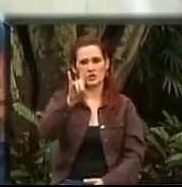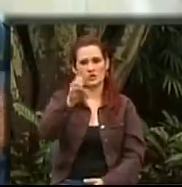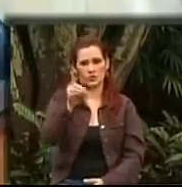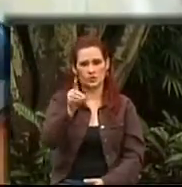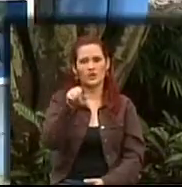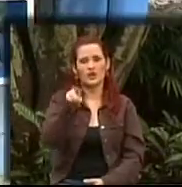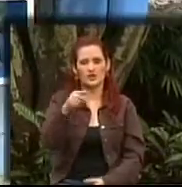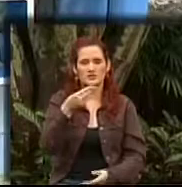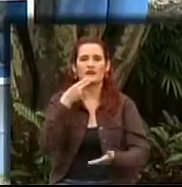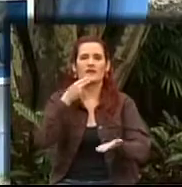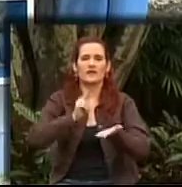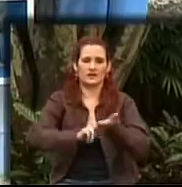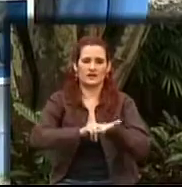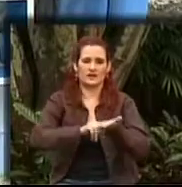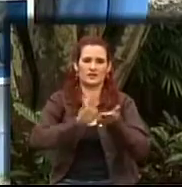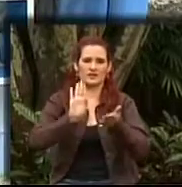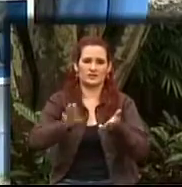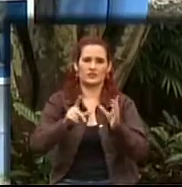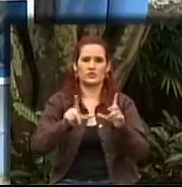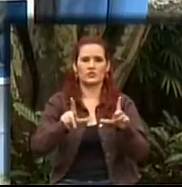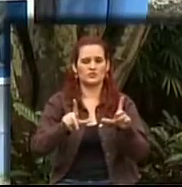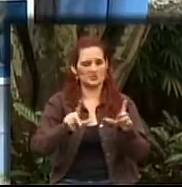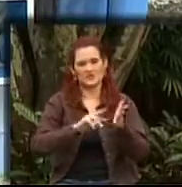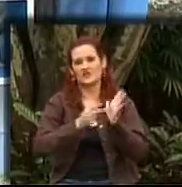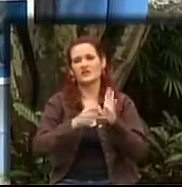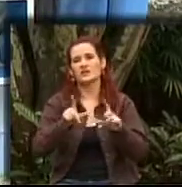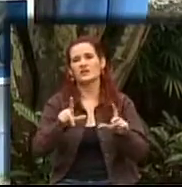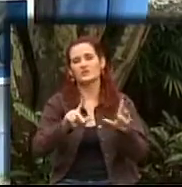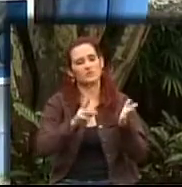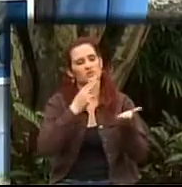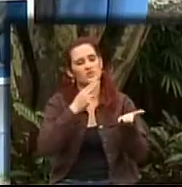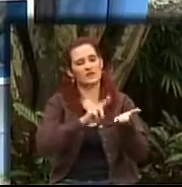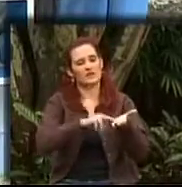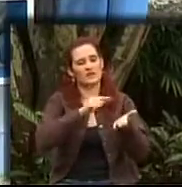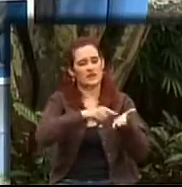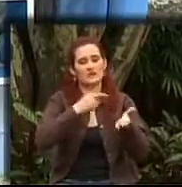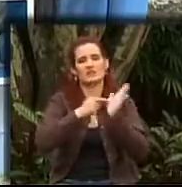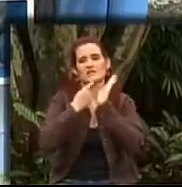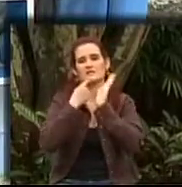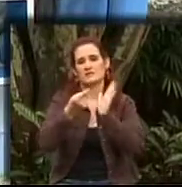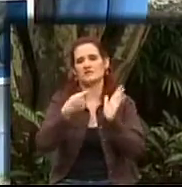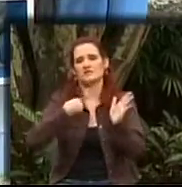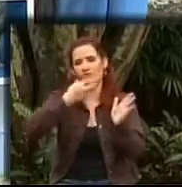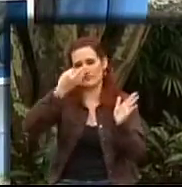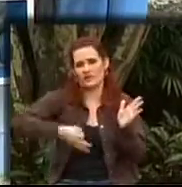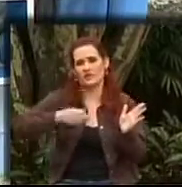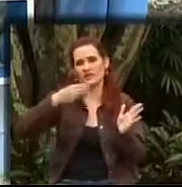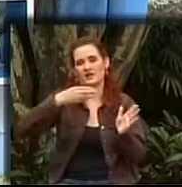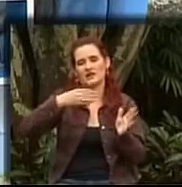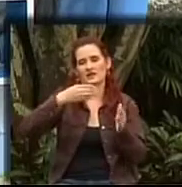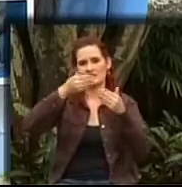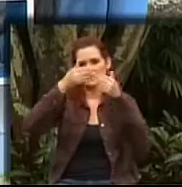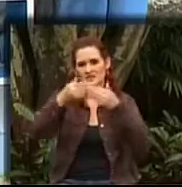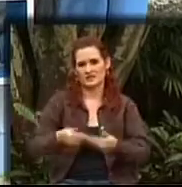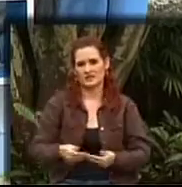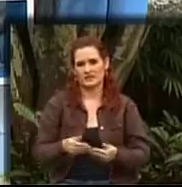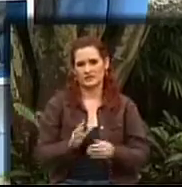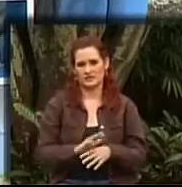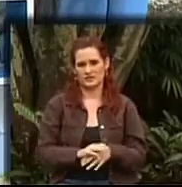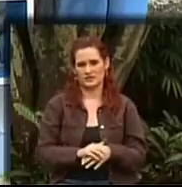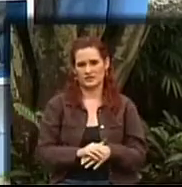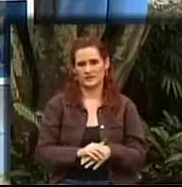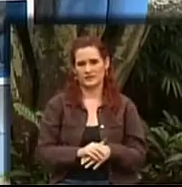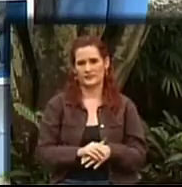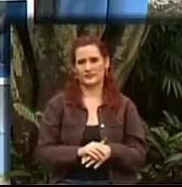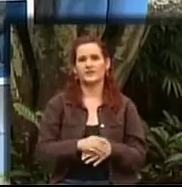dan el certificado de discapacidad. Adriana, puntualizando el tema del señor de 78 años de edad que nos llamó, él no accedería por edad a esto, sino que tendría